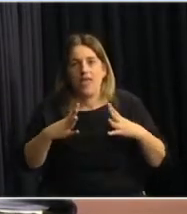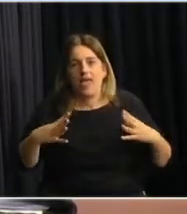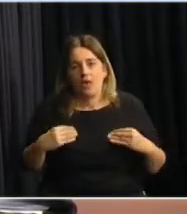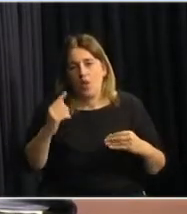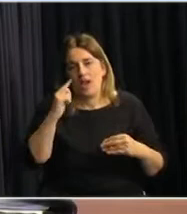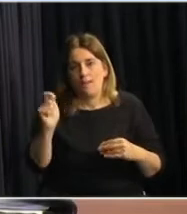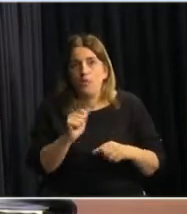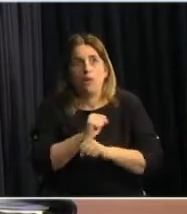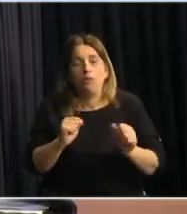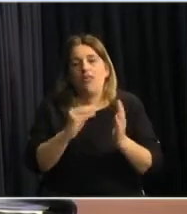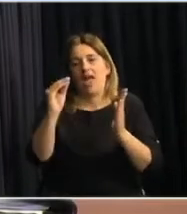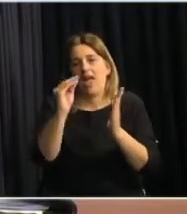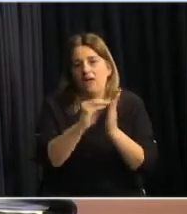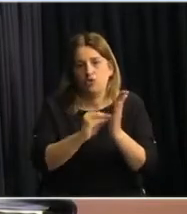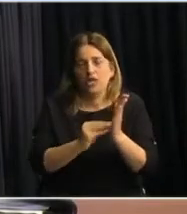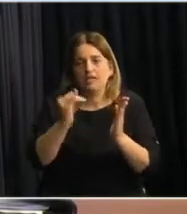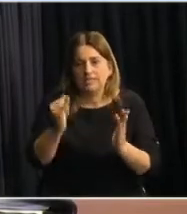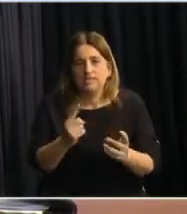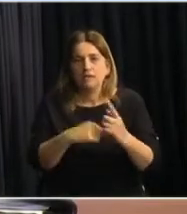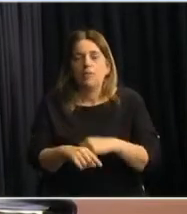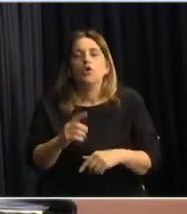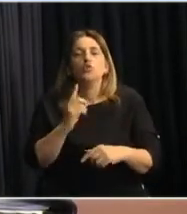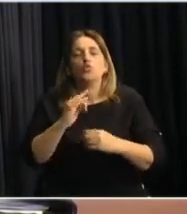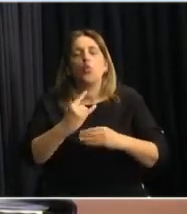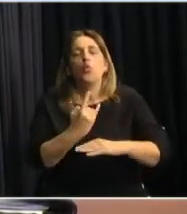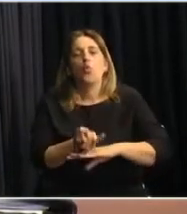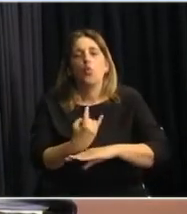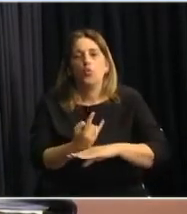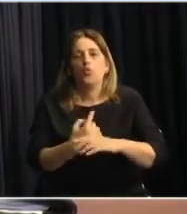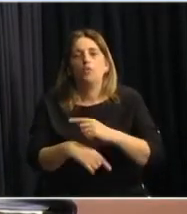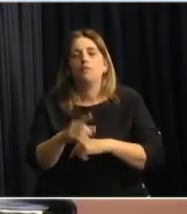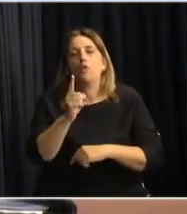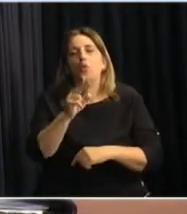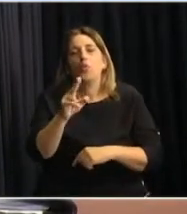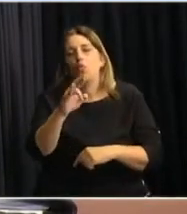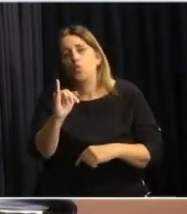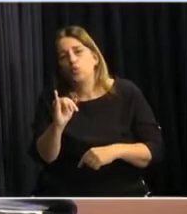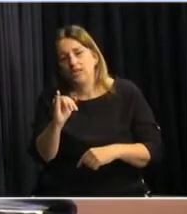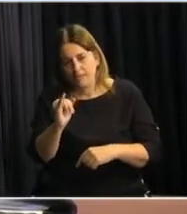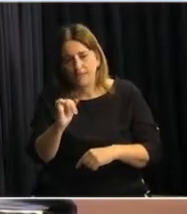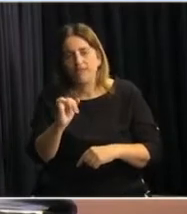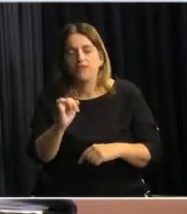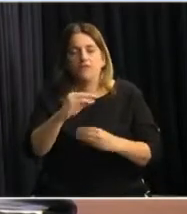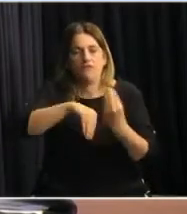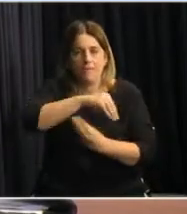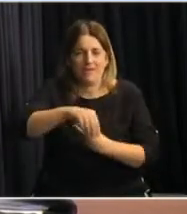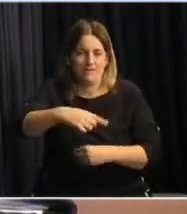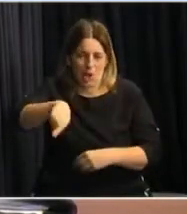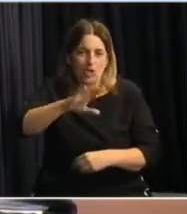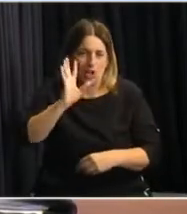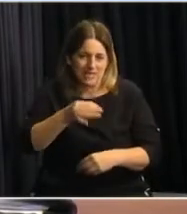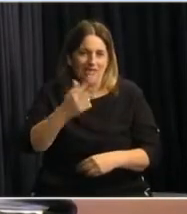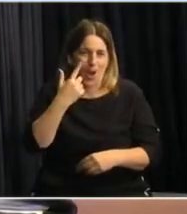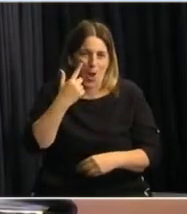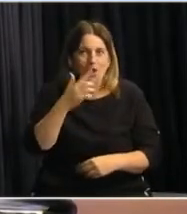podrán inscribir a través de Guri Familia. Nuestras familias, lo saben, están